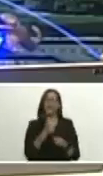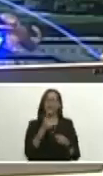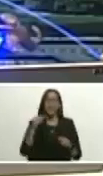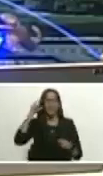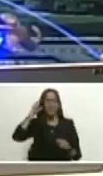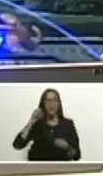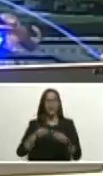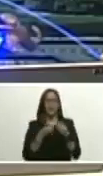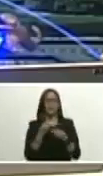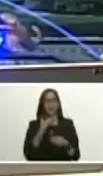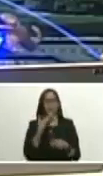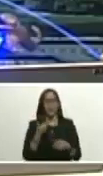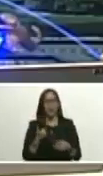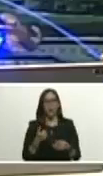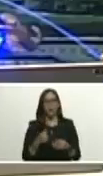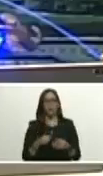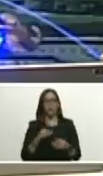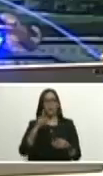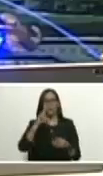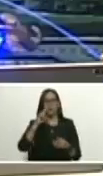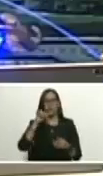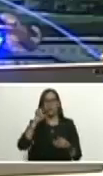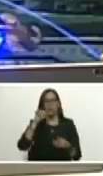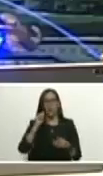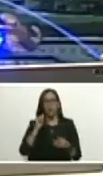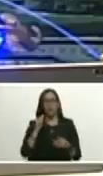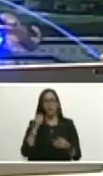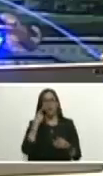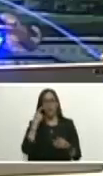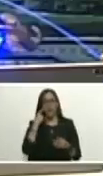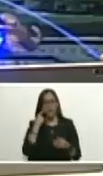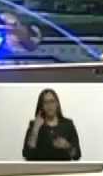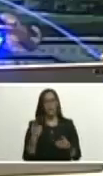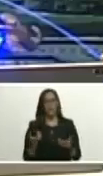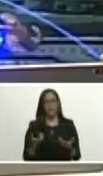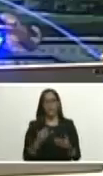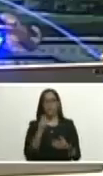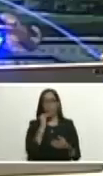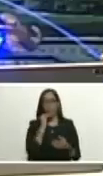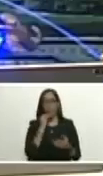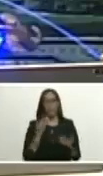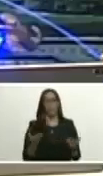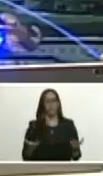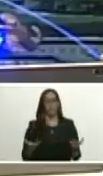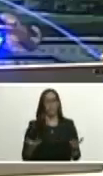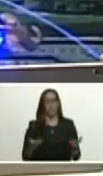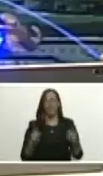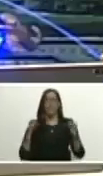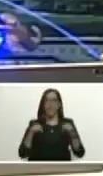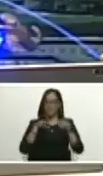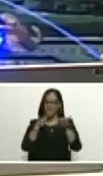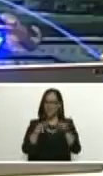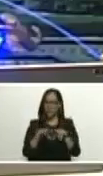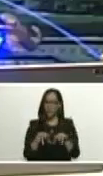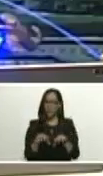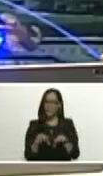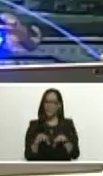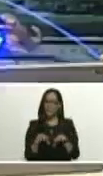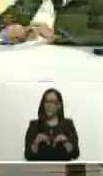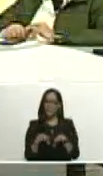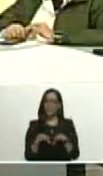vamos a hacer mejor Ernesto Luna fíjate tú eres una generación joven este documento fue escrito